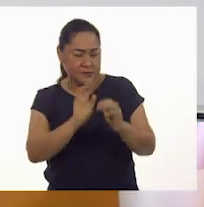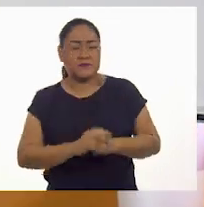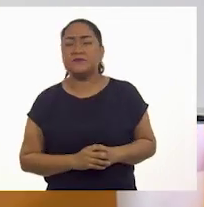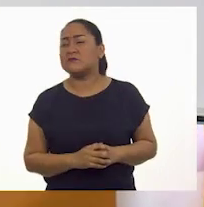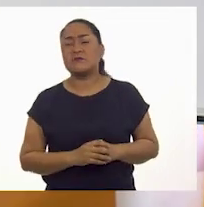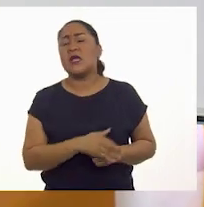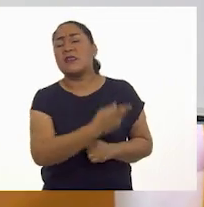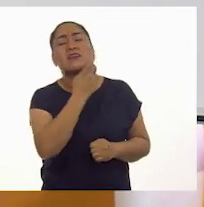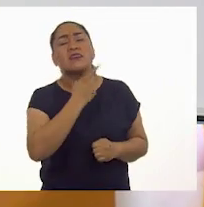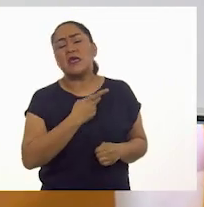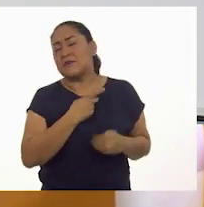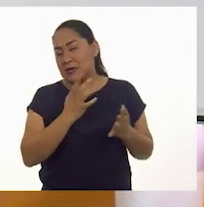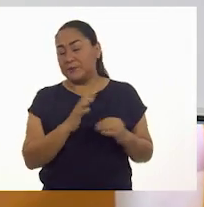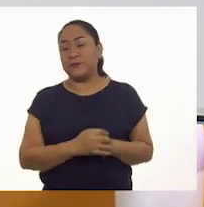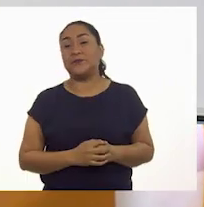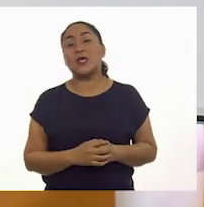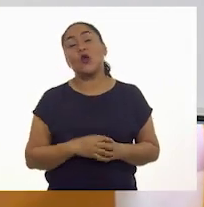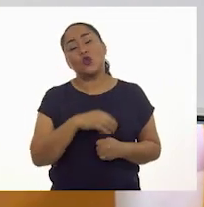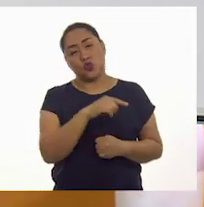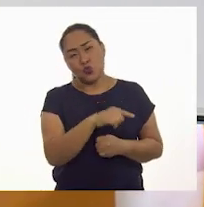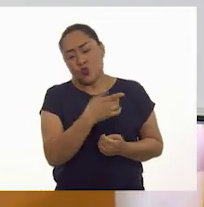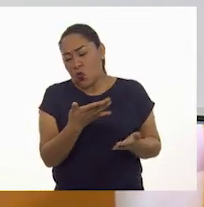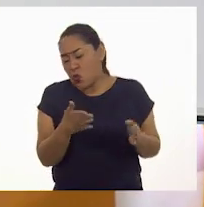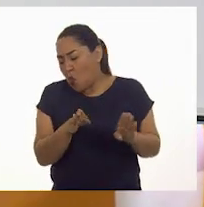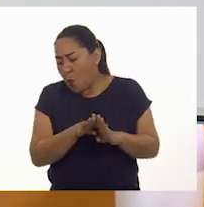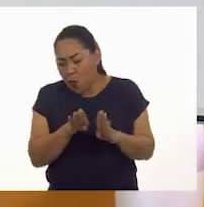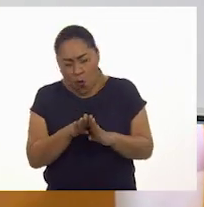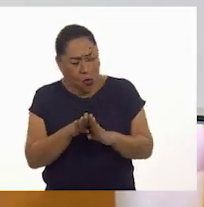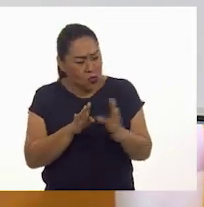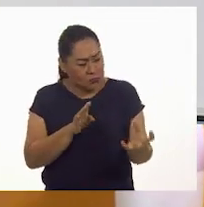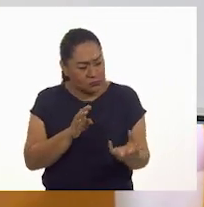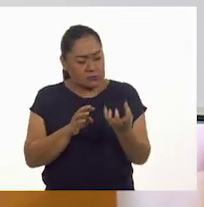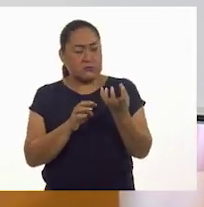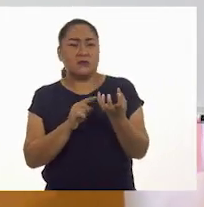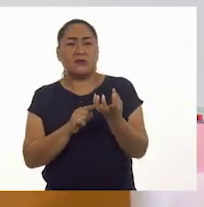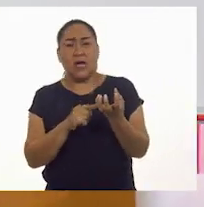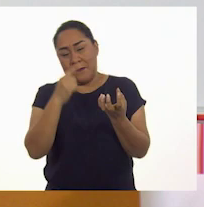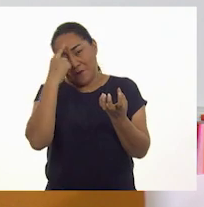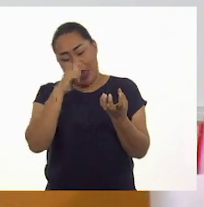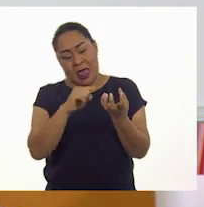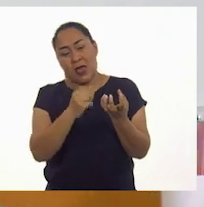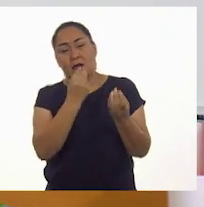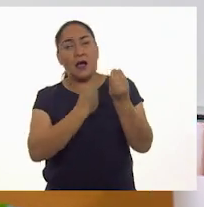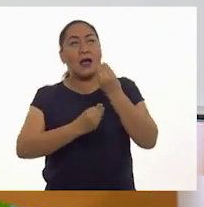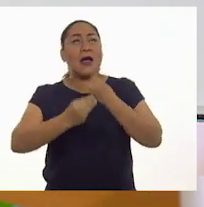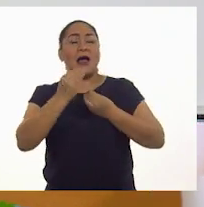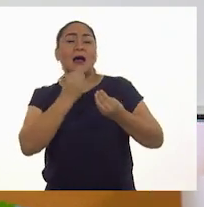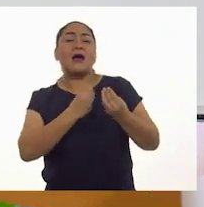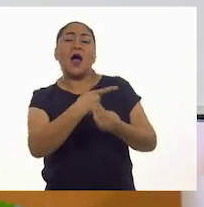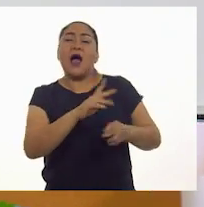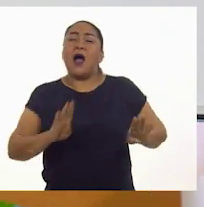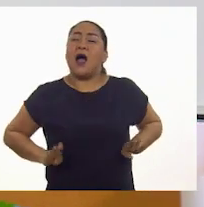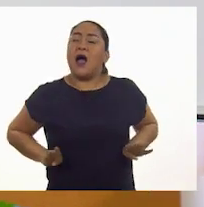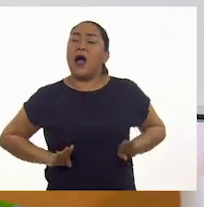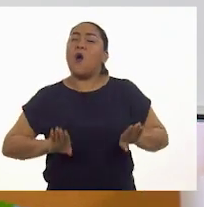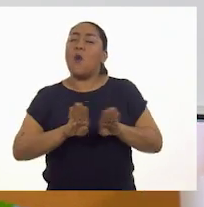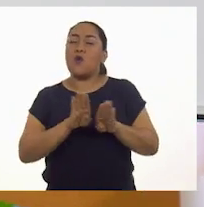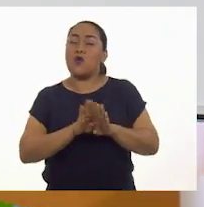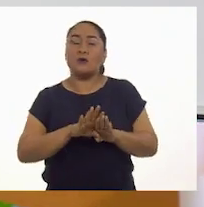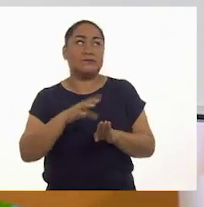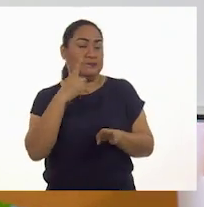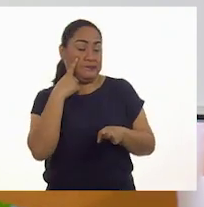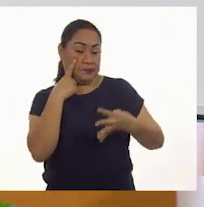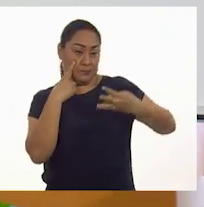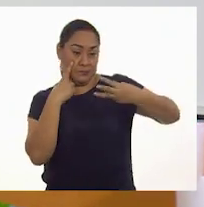¿Cómo haces tú para poder disfrutar la mandarina? ¿Qué es lo primero que podrías realizar para disfrutar la mandarina? Vamos a dividirlo en tres pasos.